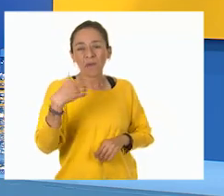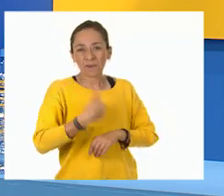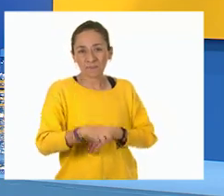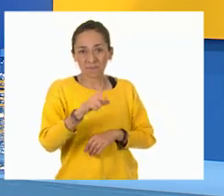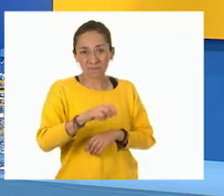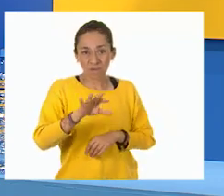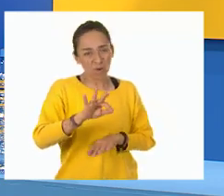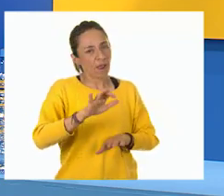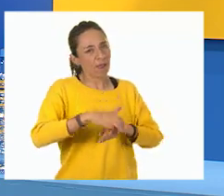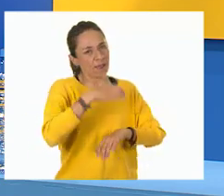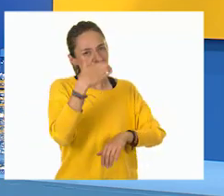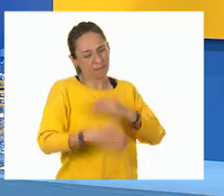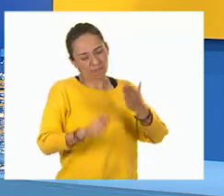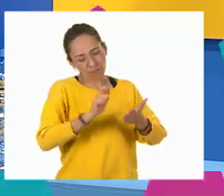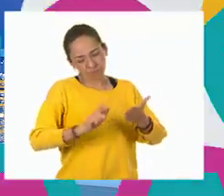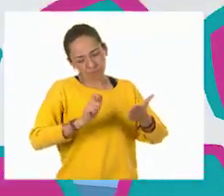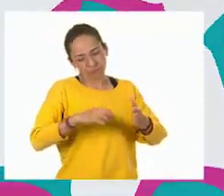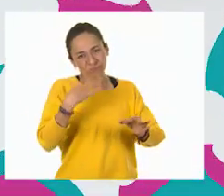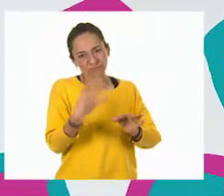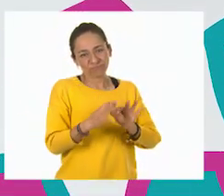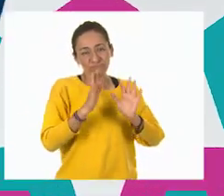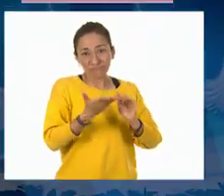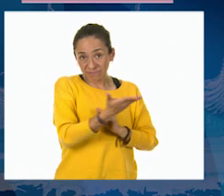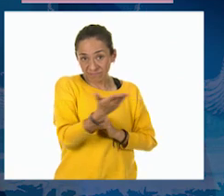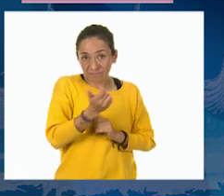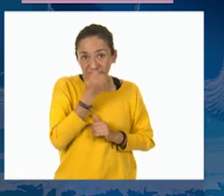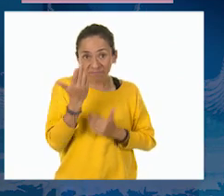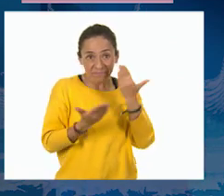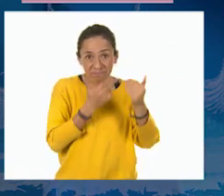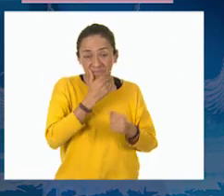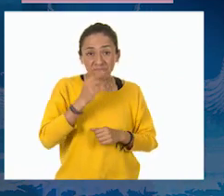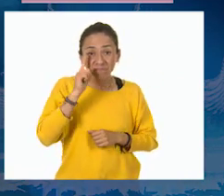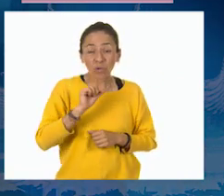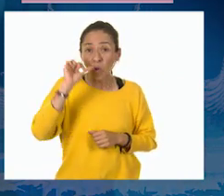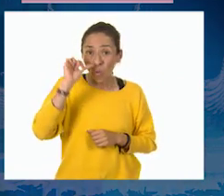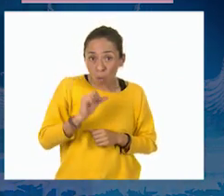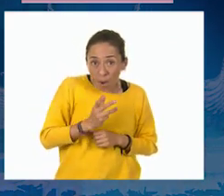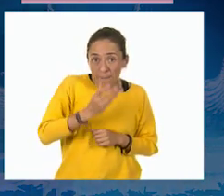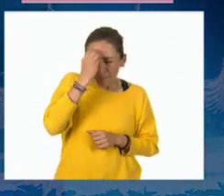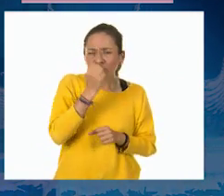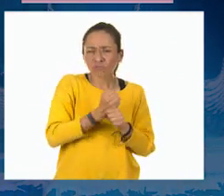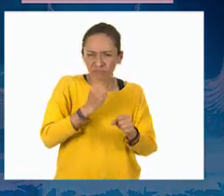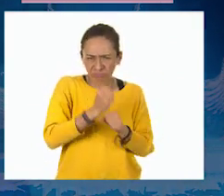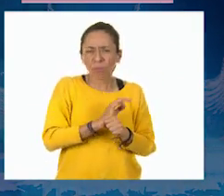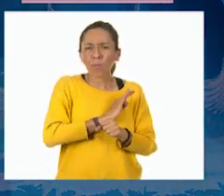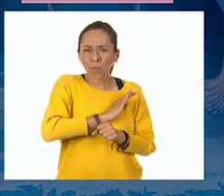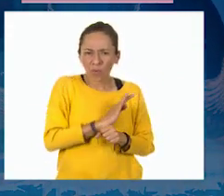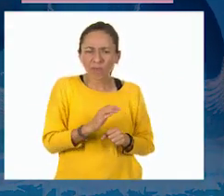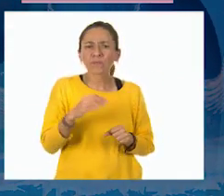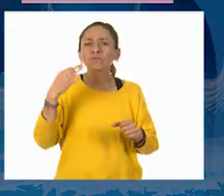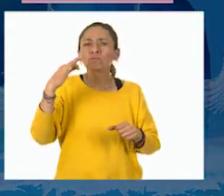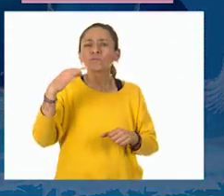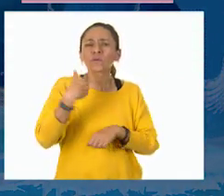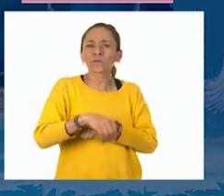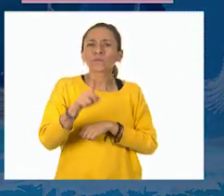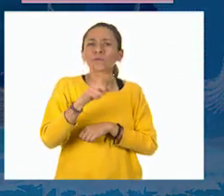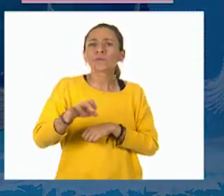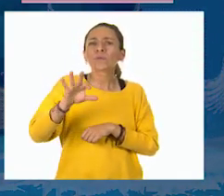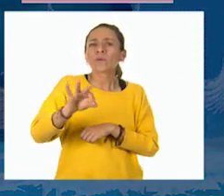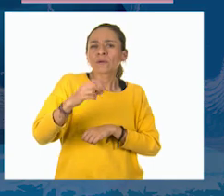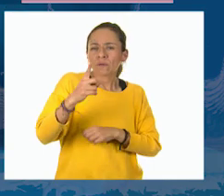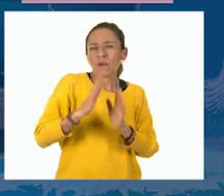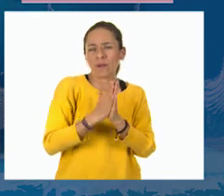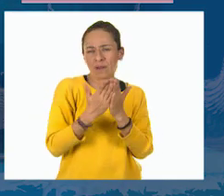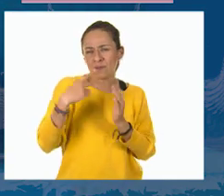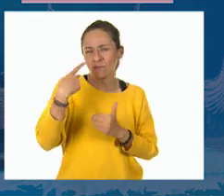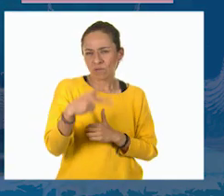E invitamos a nuestras alumnas y alumnos a practicar lo aprendido en la página 141 de su libro de desafíos